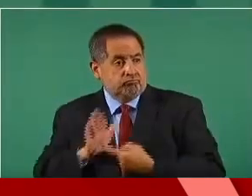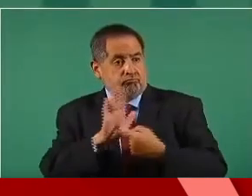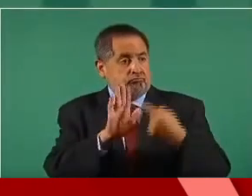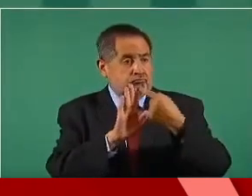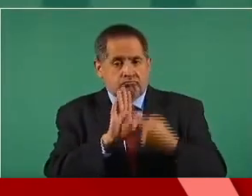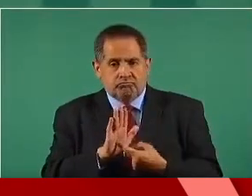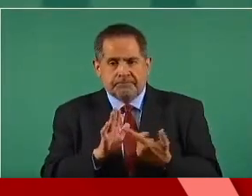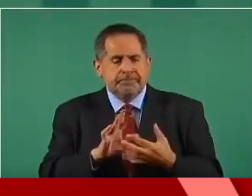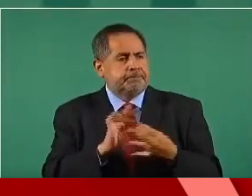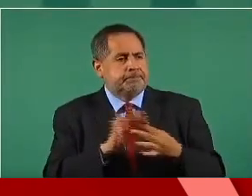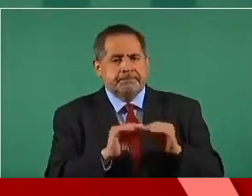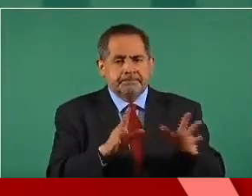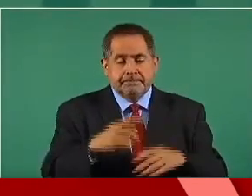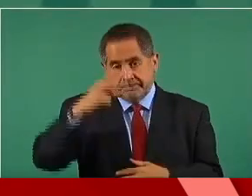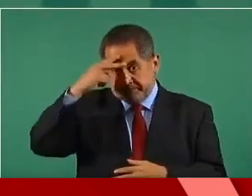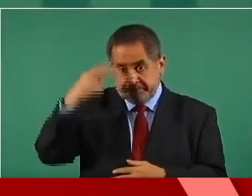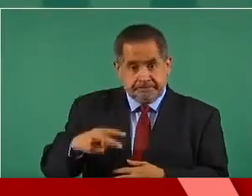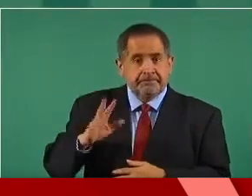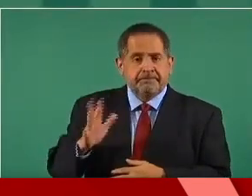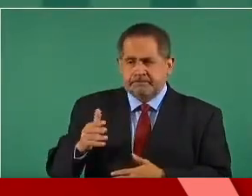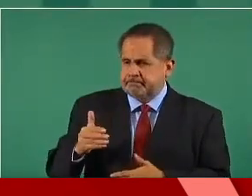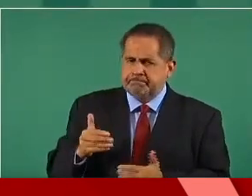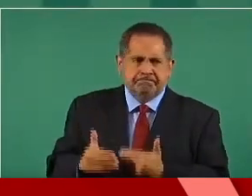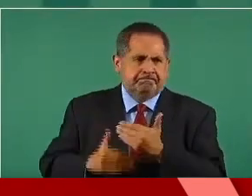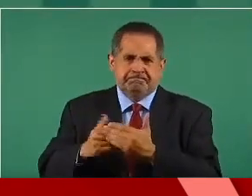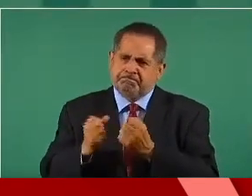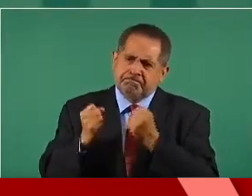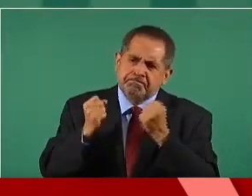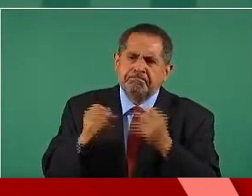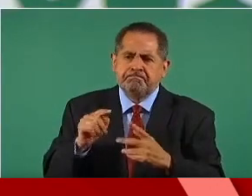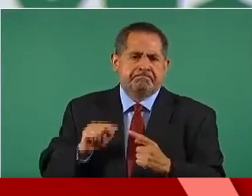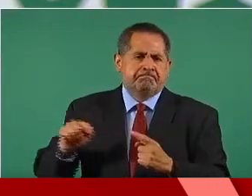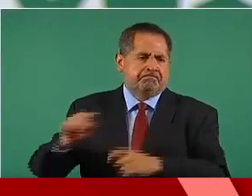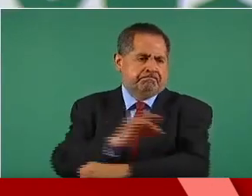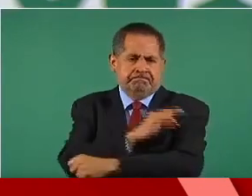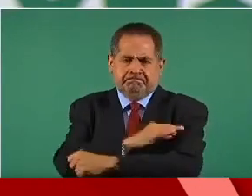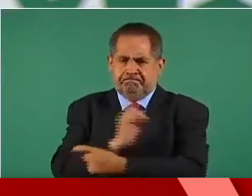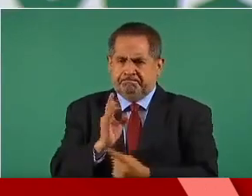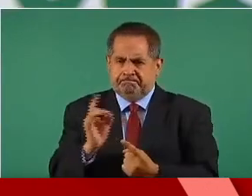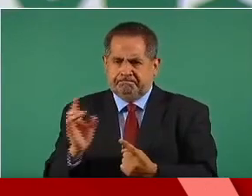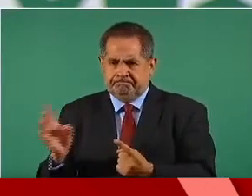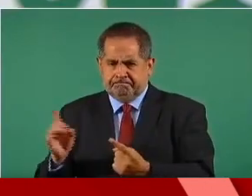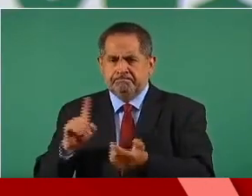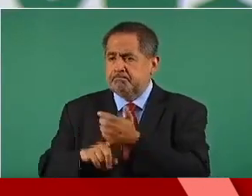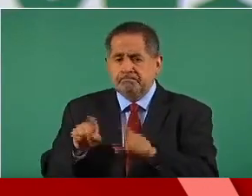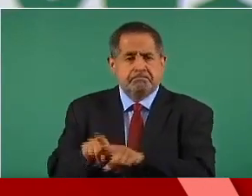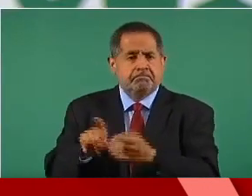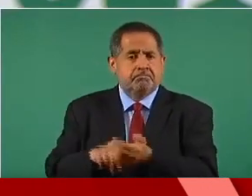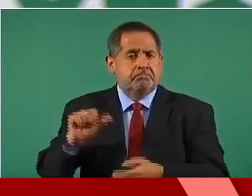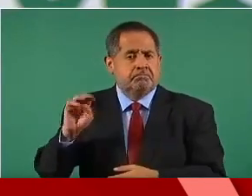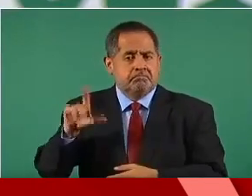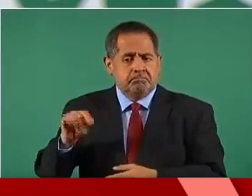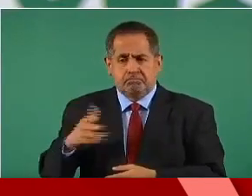reunión? Vamos a compartir que México tiene un avance muy notable en la vacunación, tal cual lo dijo el presidente López Obrador,